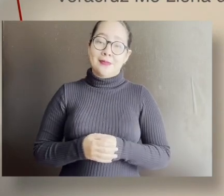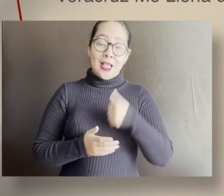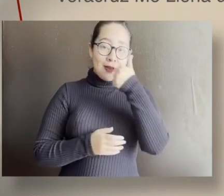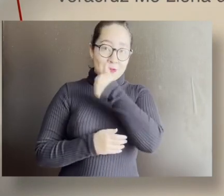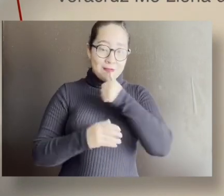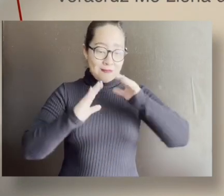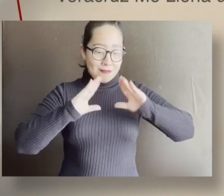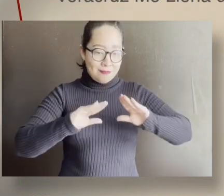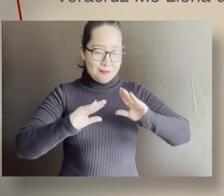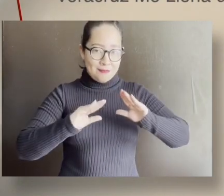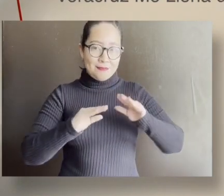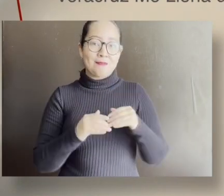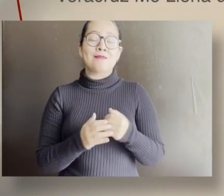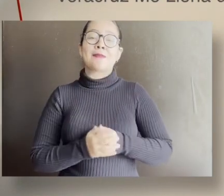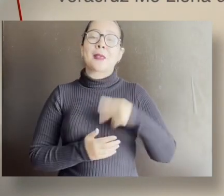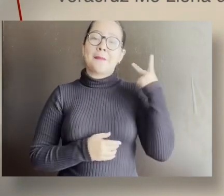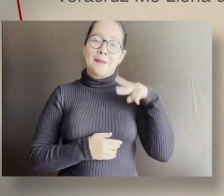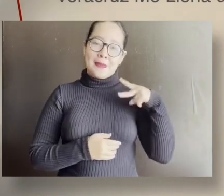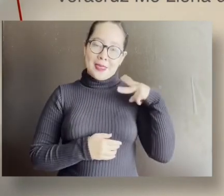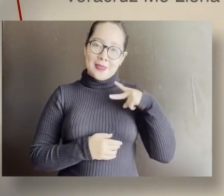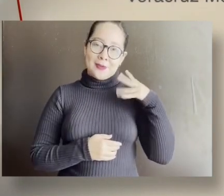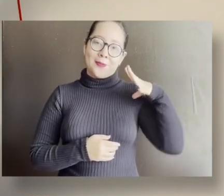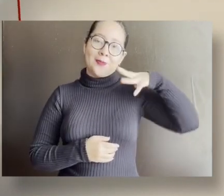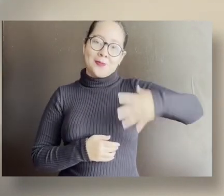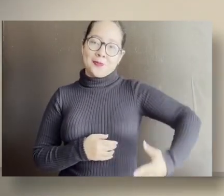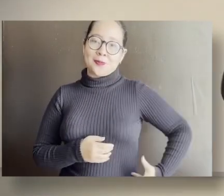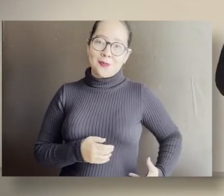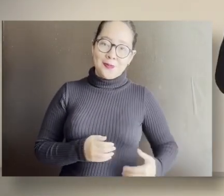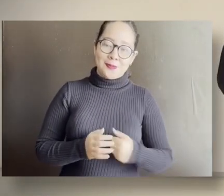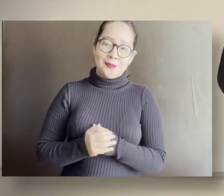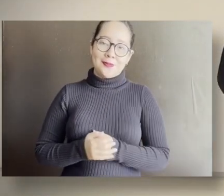mundo, Veracruz me llena de orgullo.